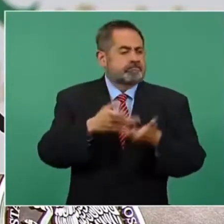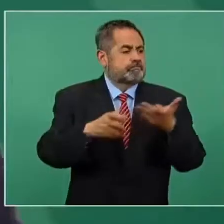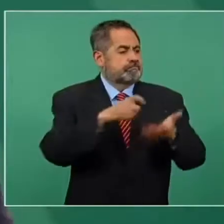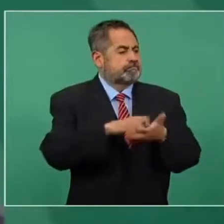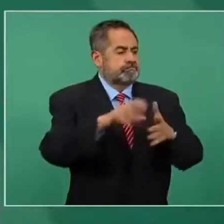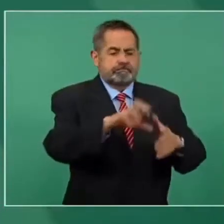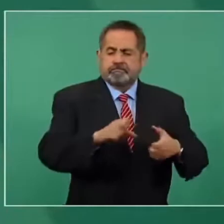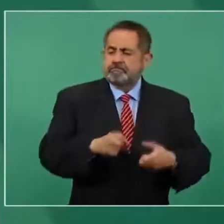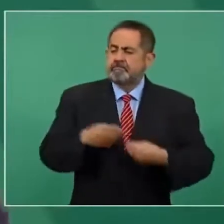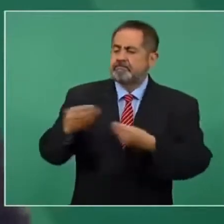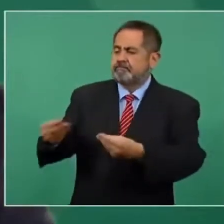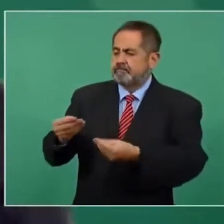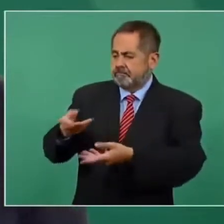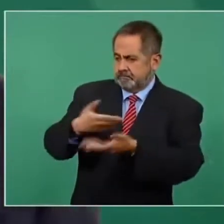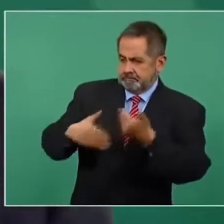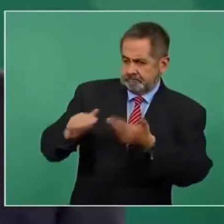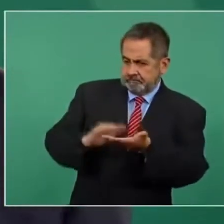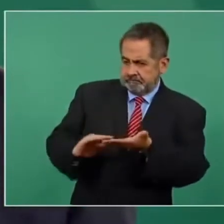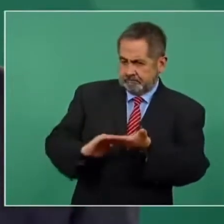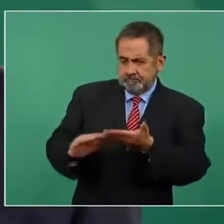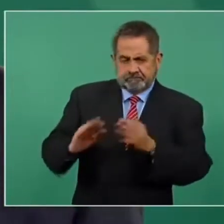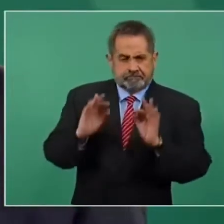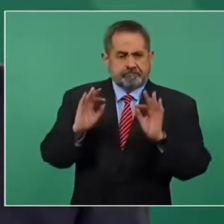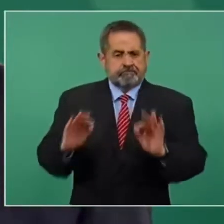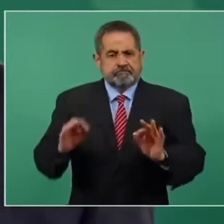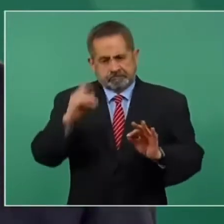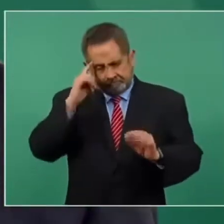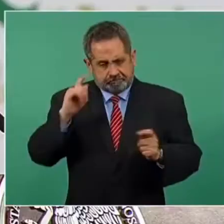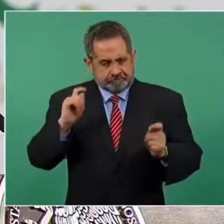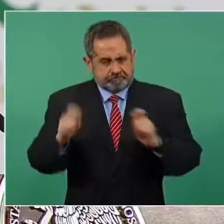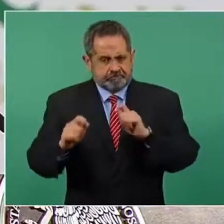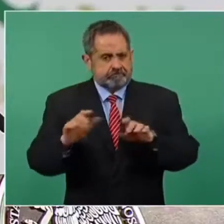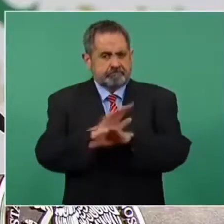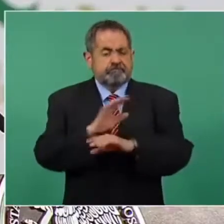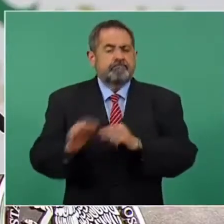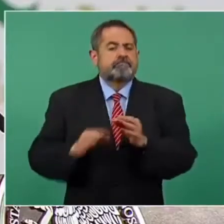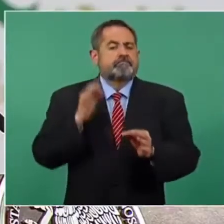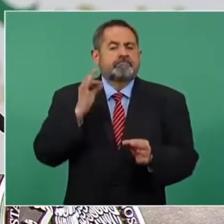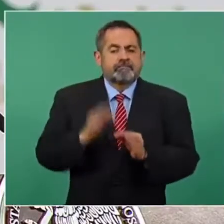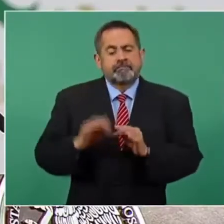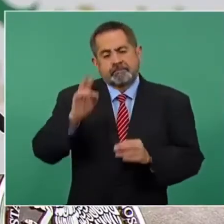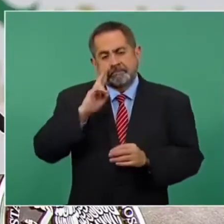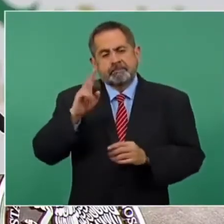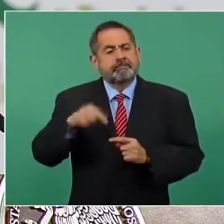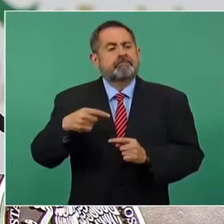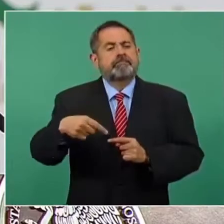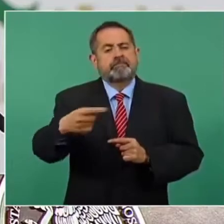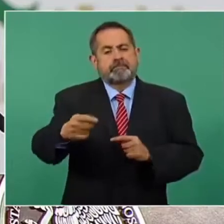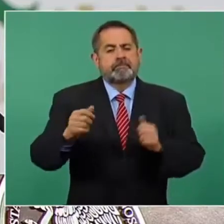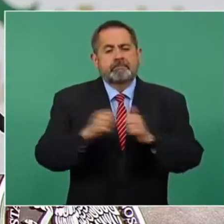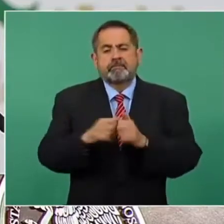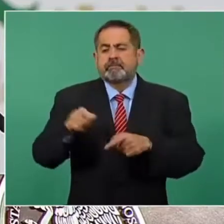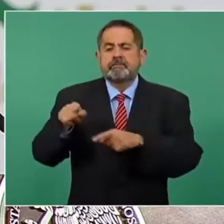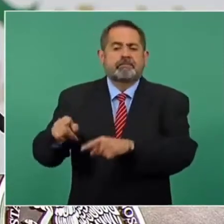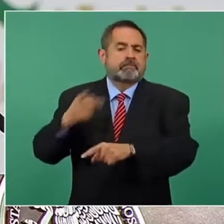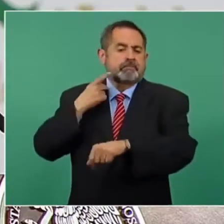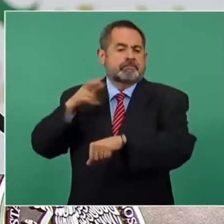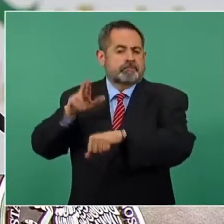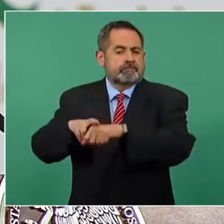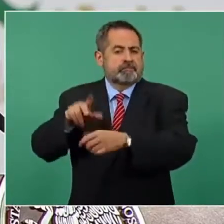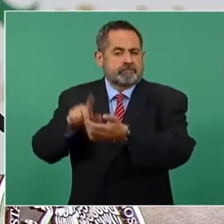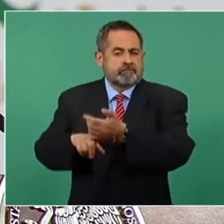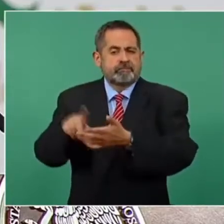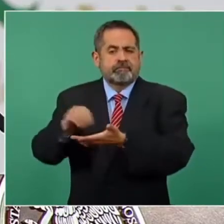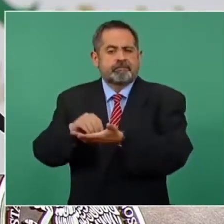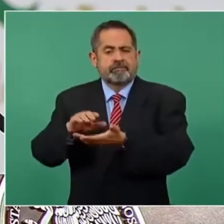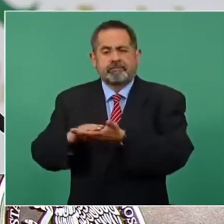poder compensar los cambios que va a haber en el momento que se haga por parte de la Procuraduría y del Registro